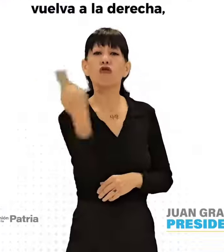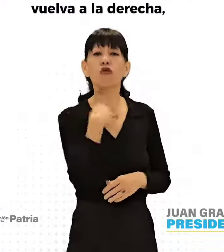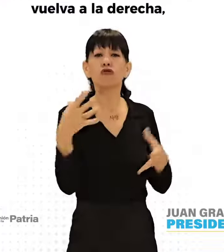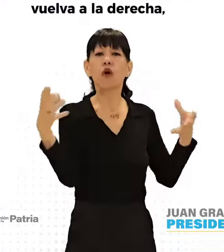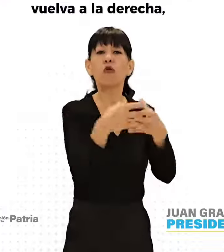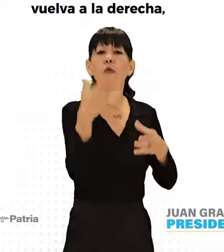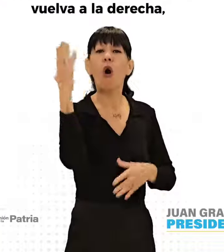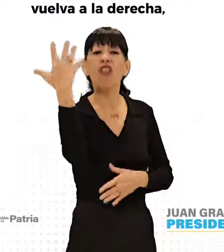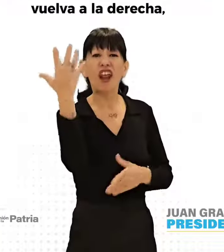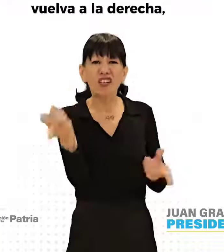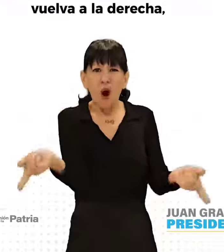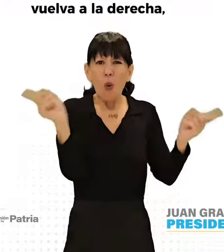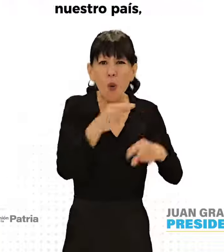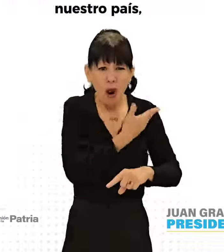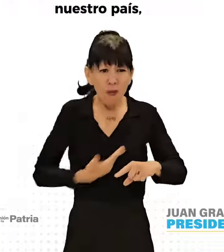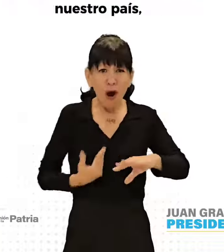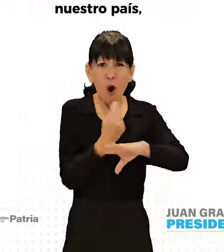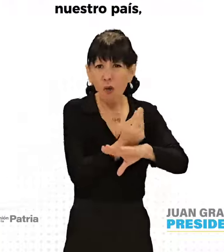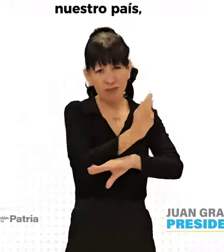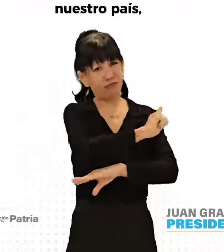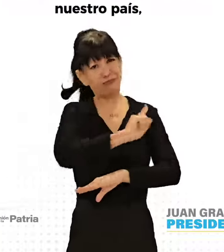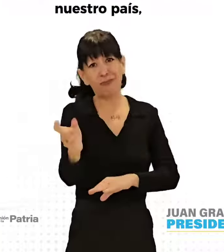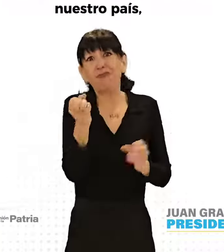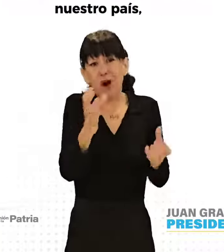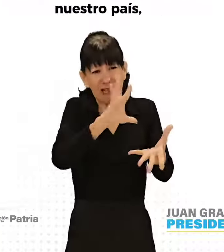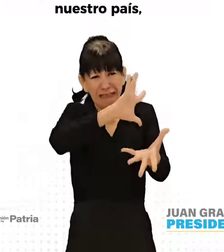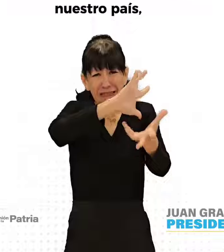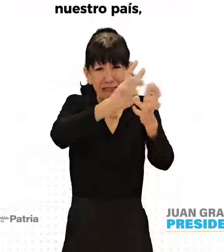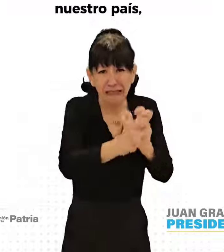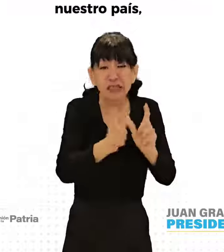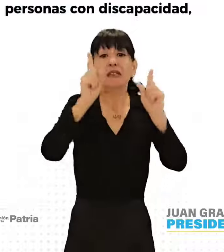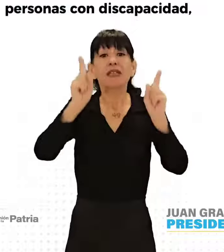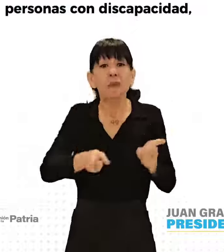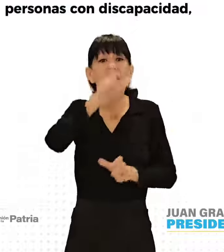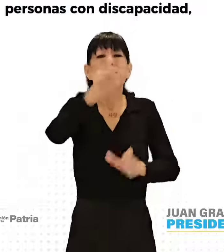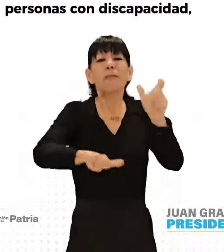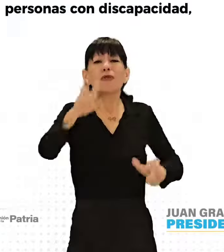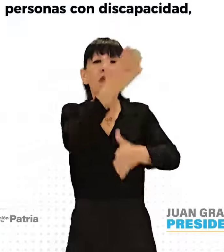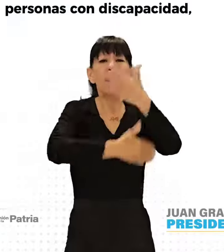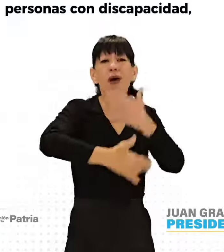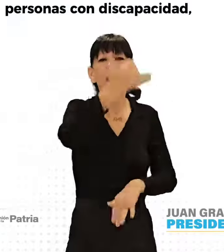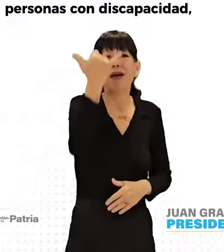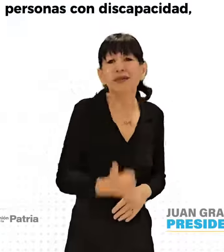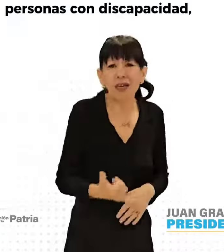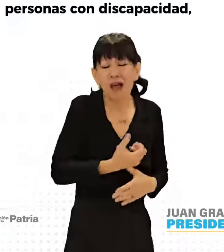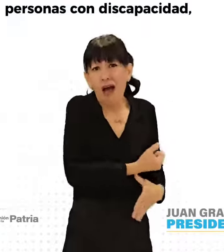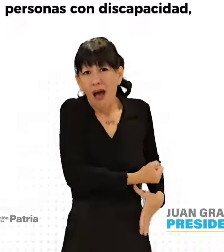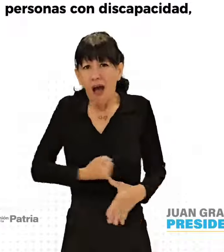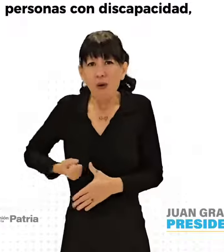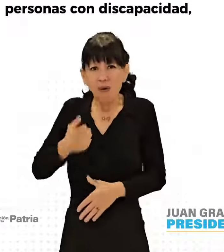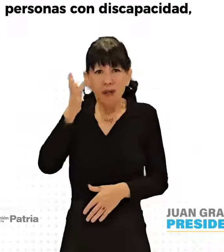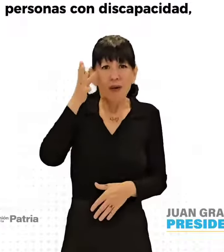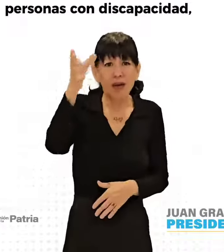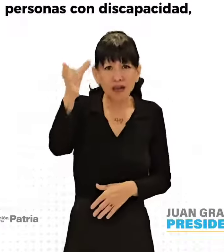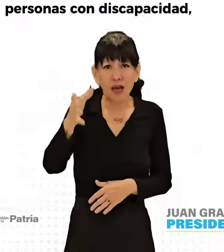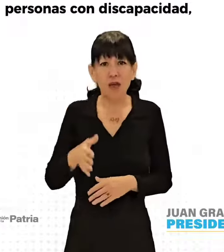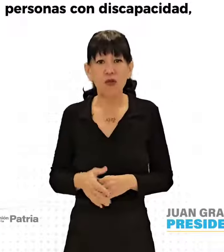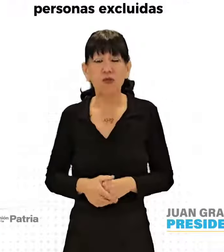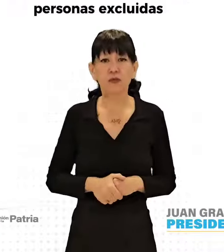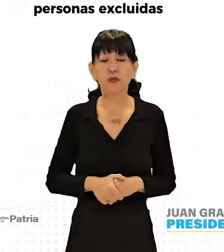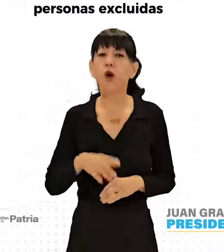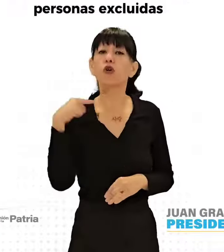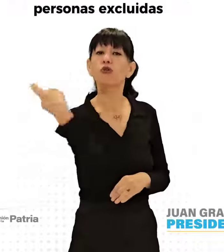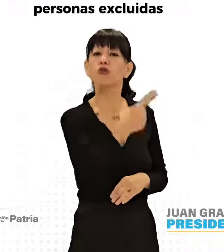Y como no queremos que vuelva a la derecha, ya vimos el desastre que hizo nuestro país. El ajuste que hizo sobre las personas con discapacidad.